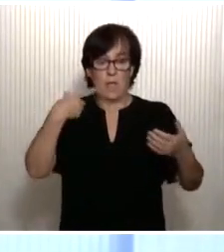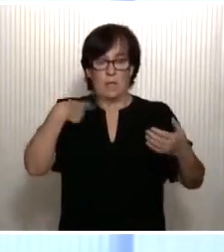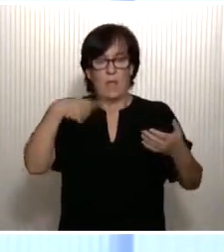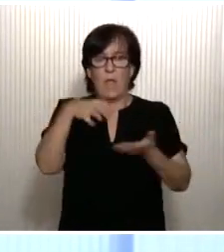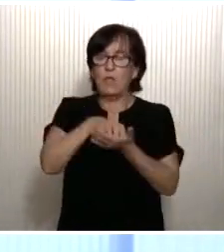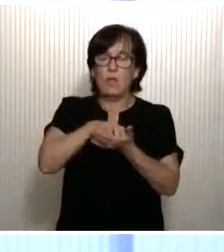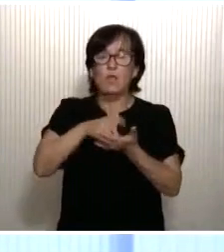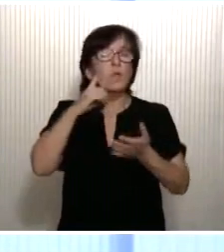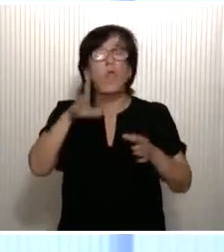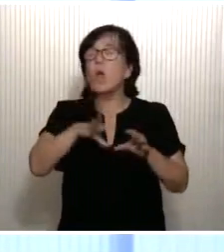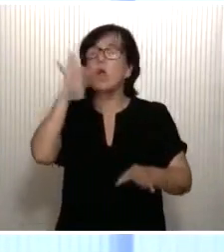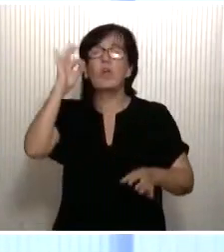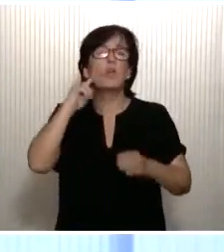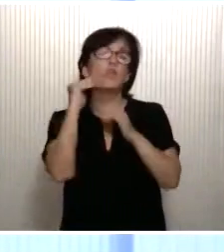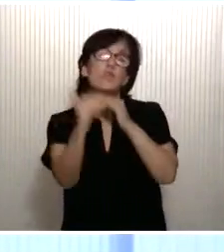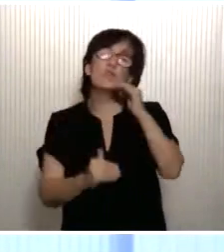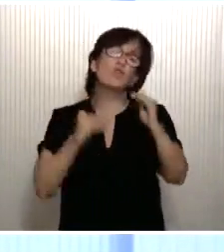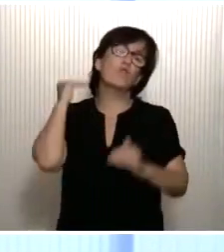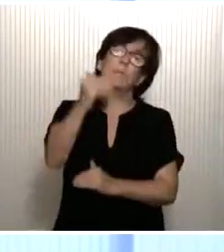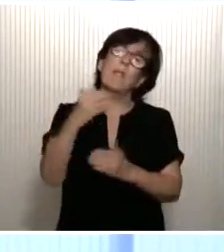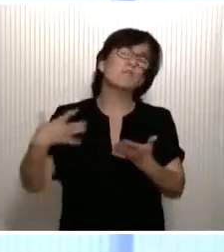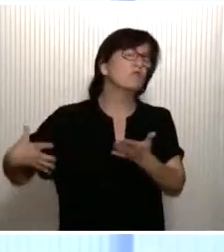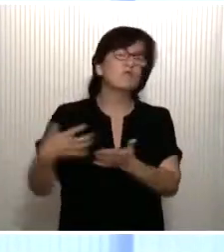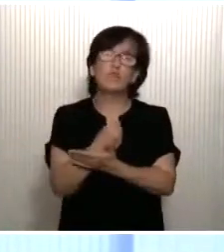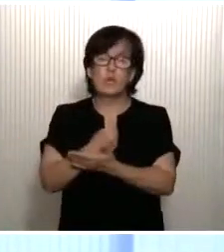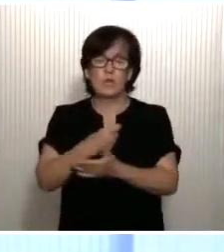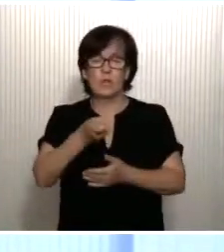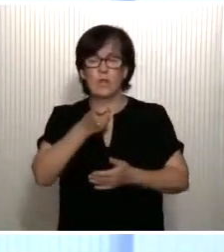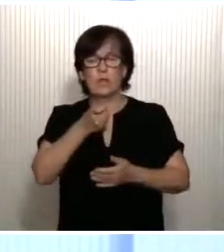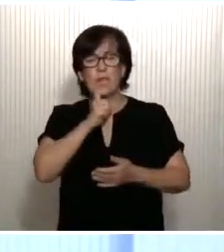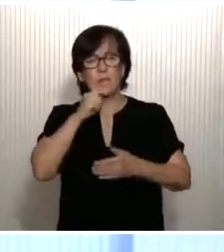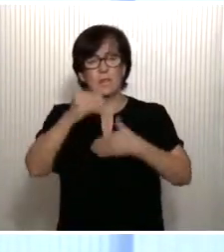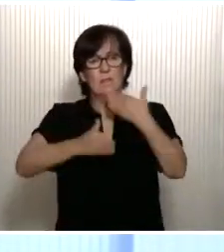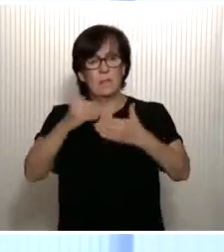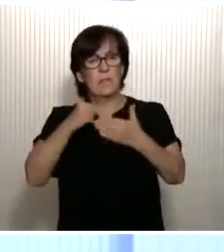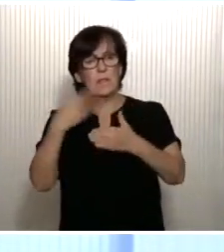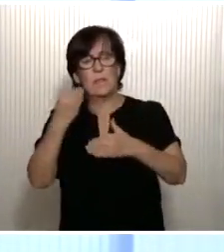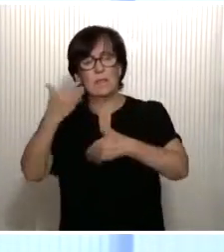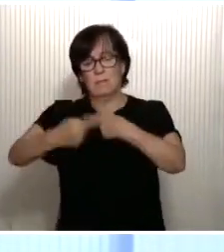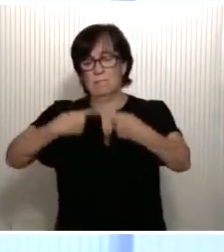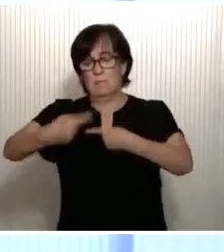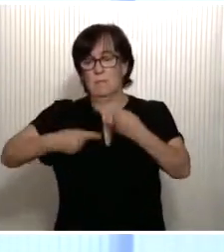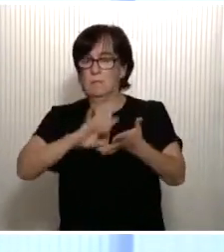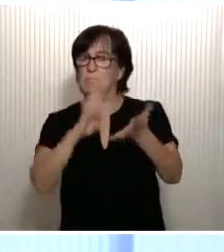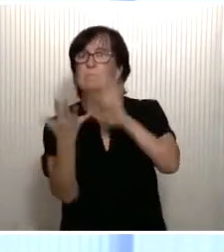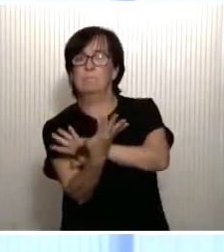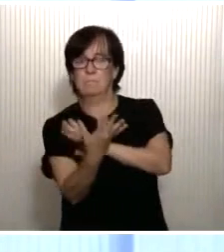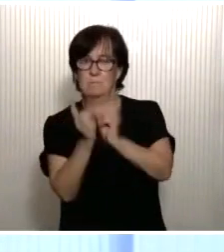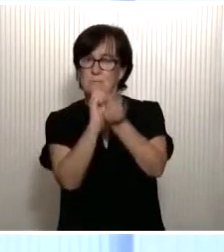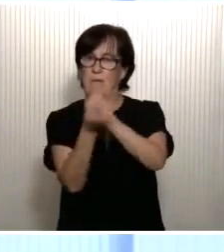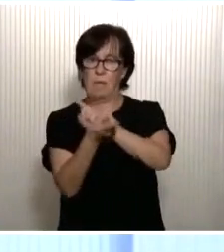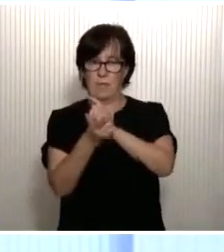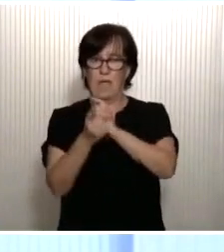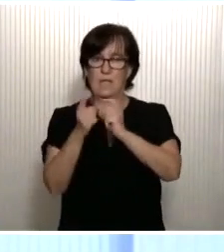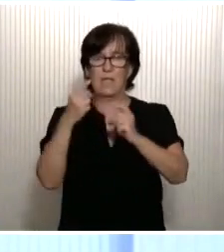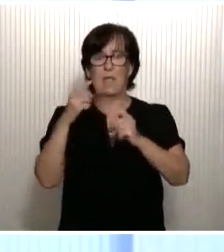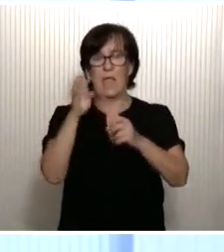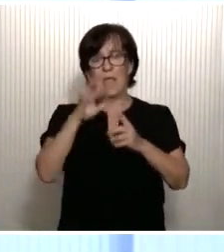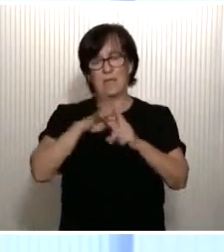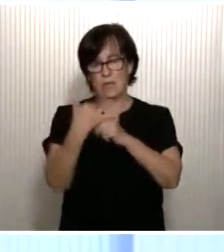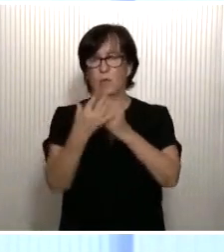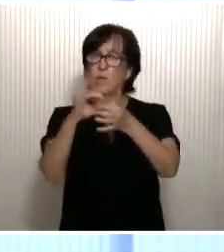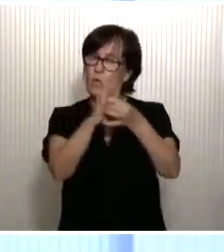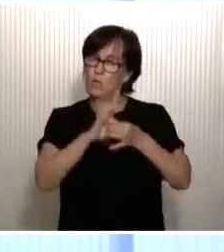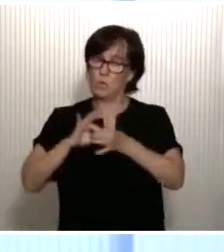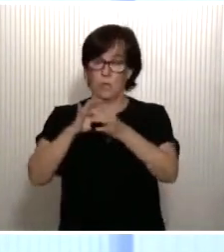que superar todas esas dificultades y revertir unidos esa situación. Es cierto que nuestro país,